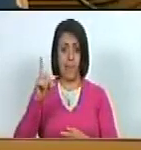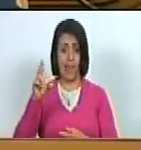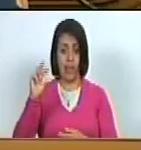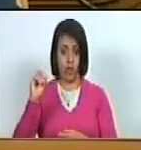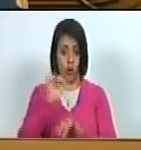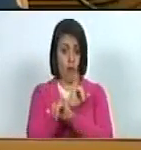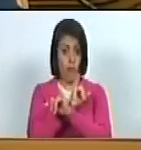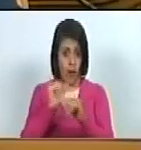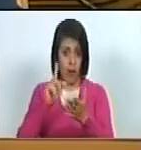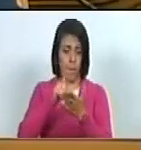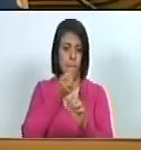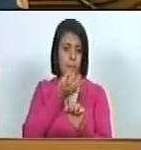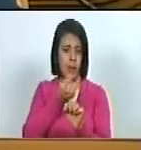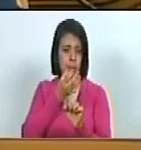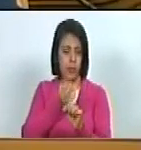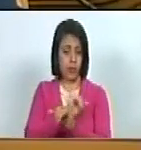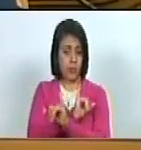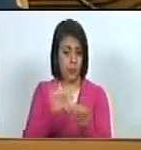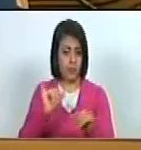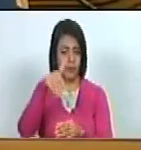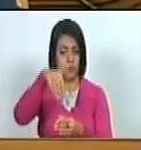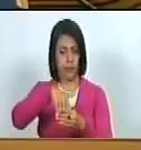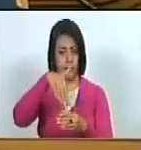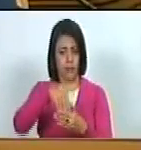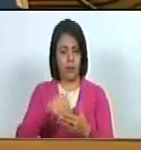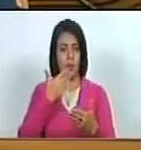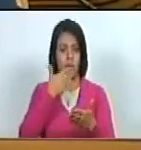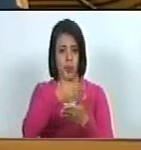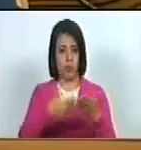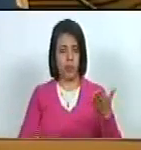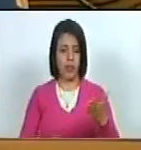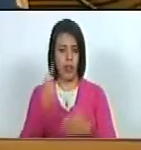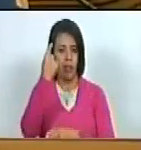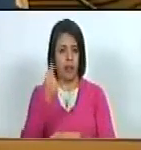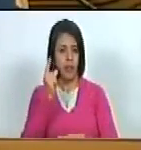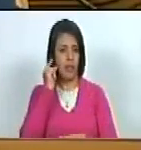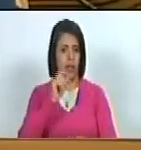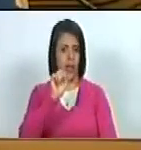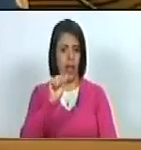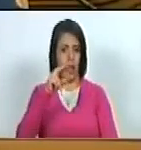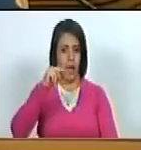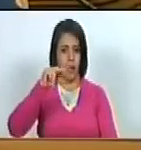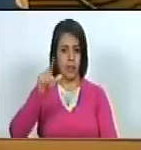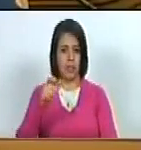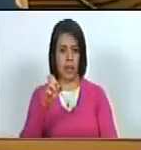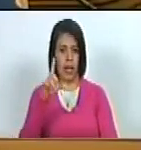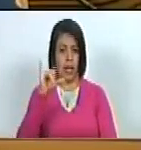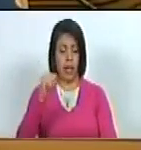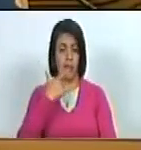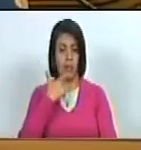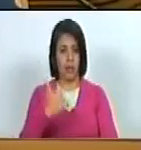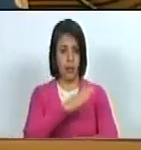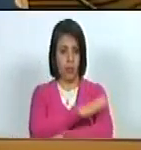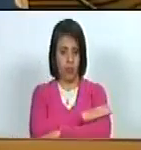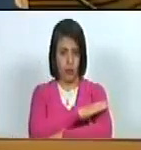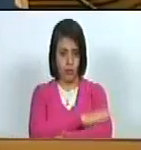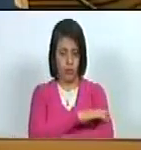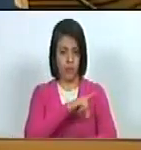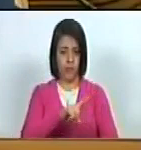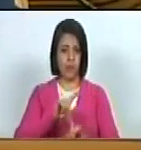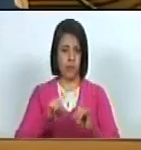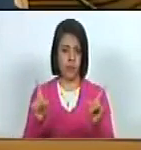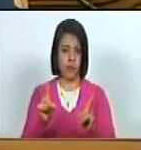las intervenciones, el Presidente sometió a votación la propuesta de la diputada Angelita Mayo por la fracción de la oposición,